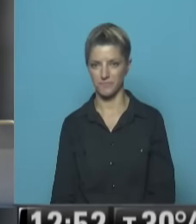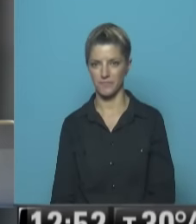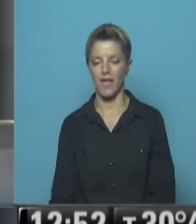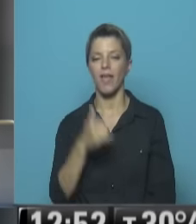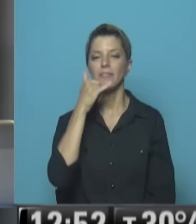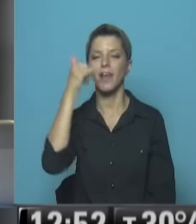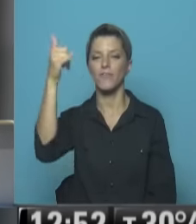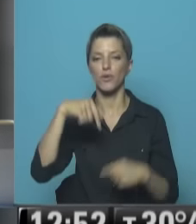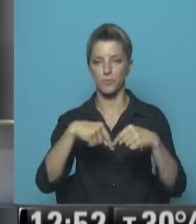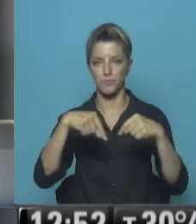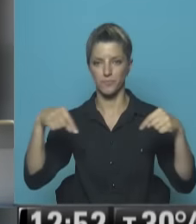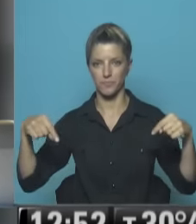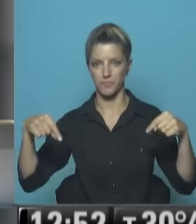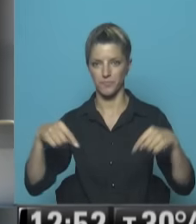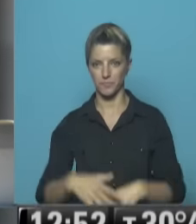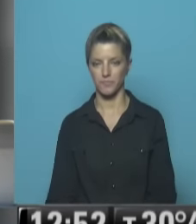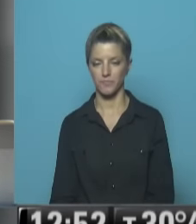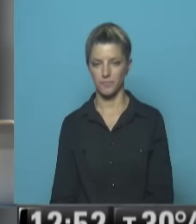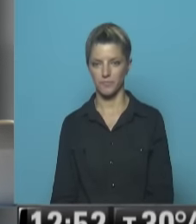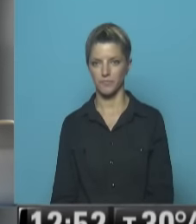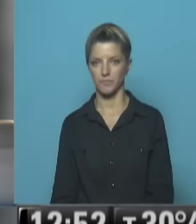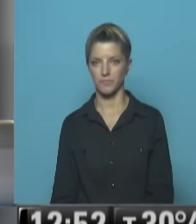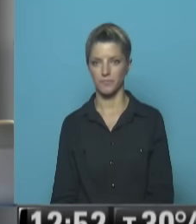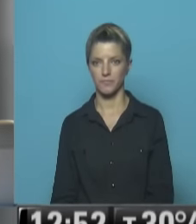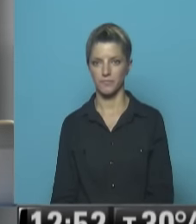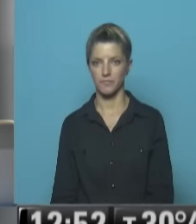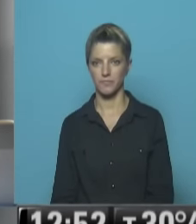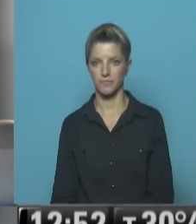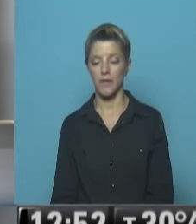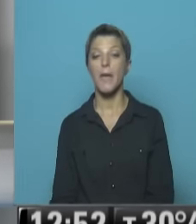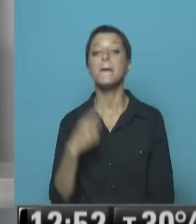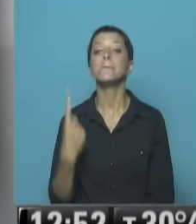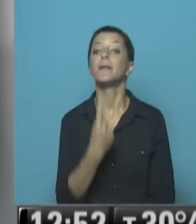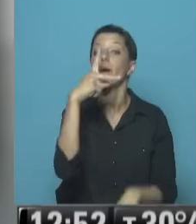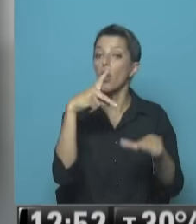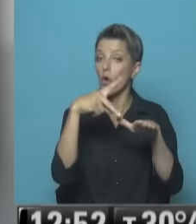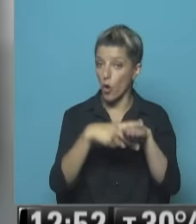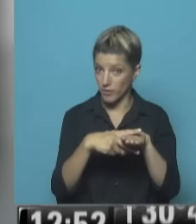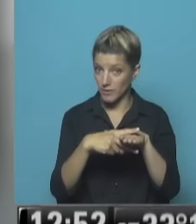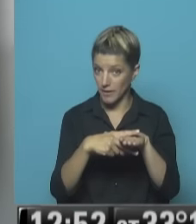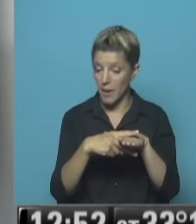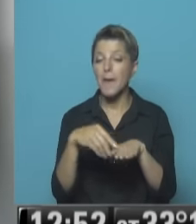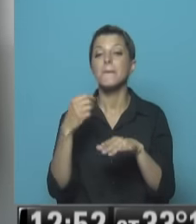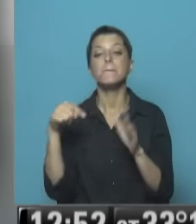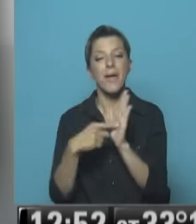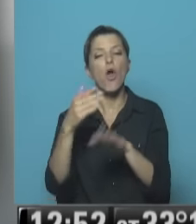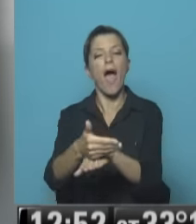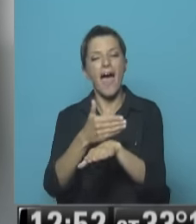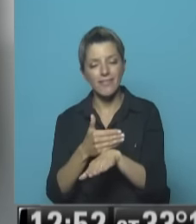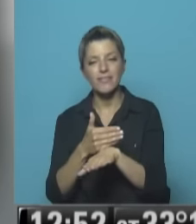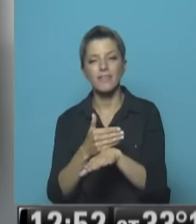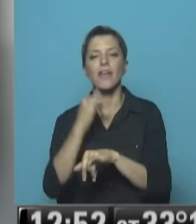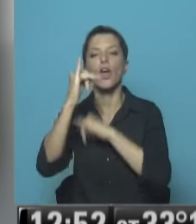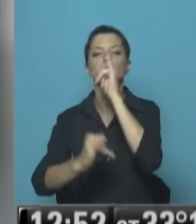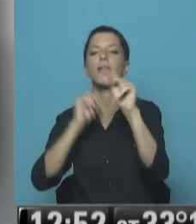-1777 Y 4535-0709 Primera pausa En el programa De hoy No sin antes Adelantarles los temas